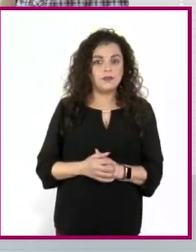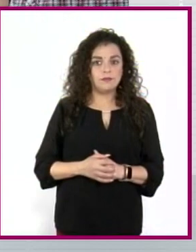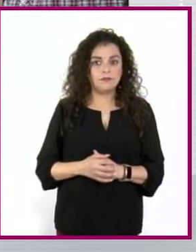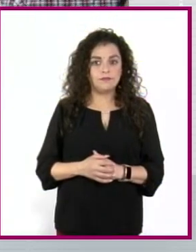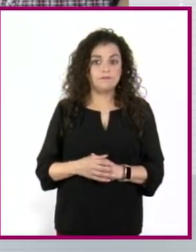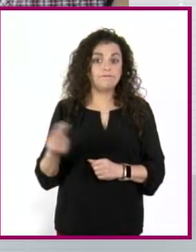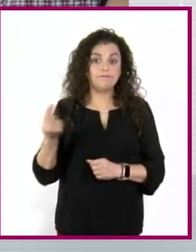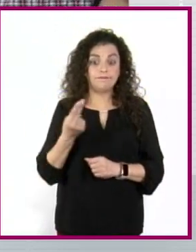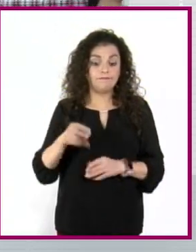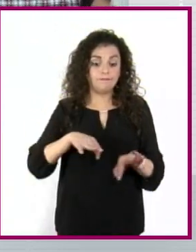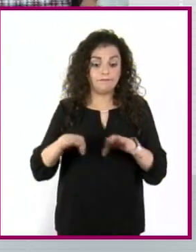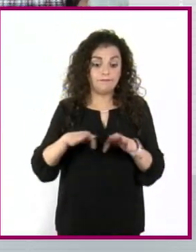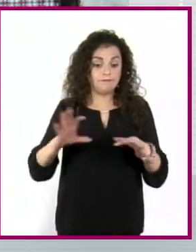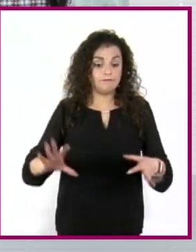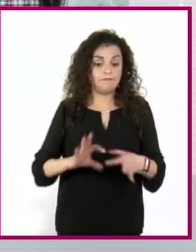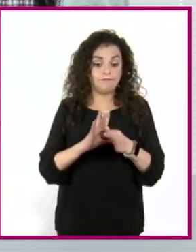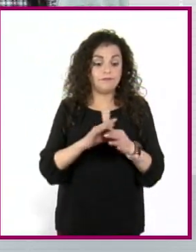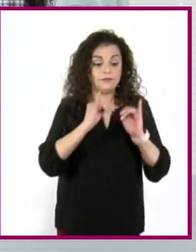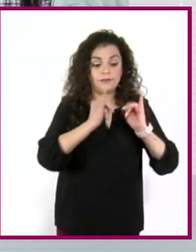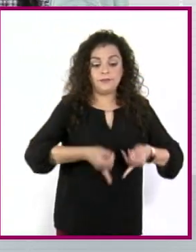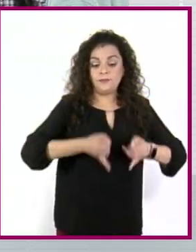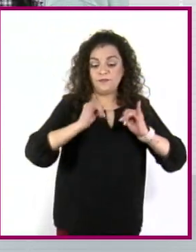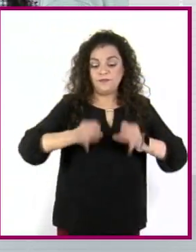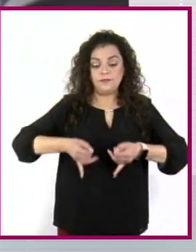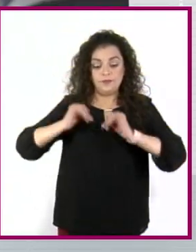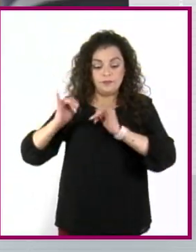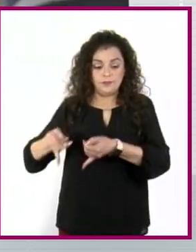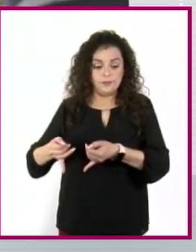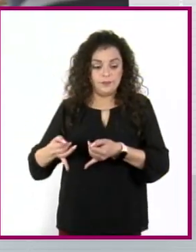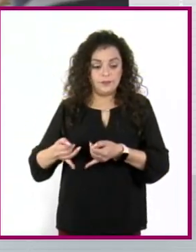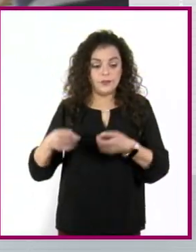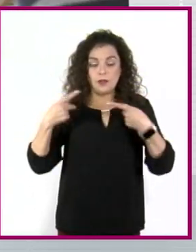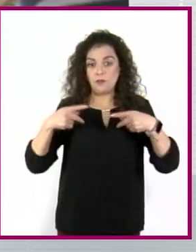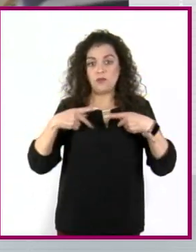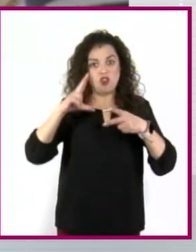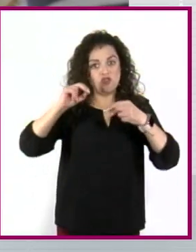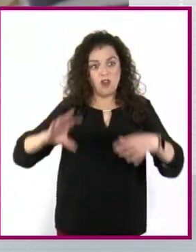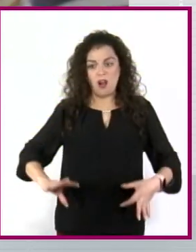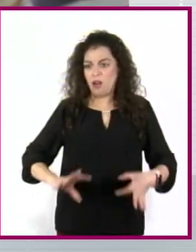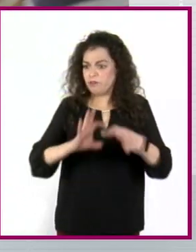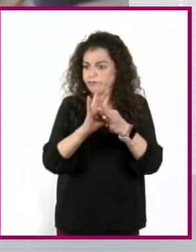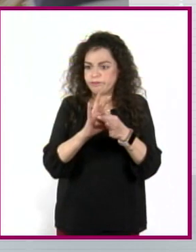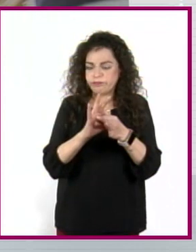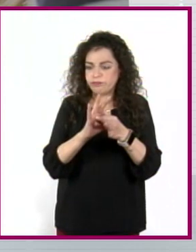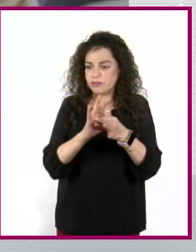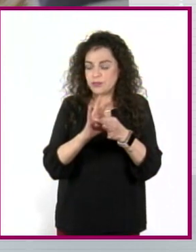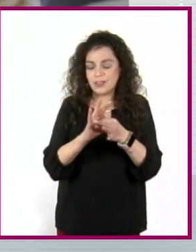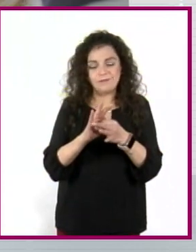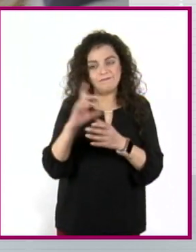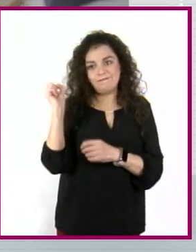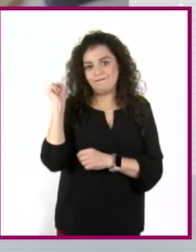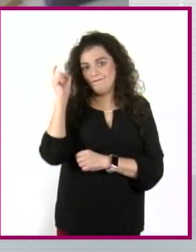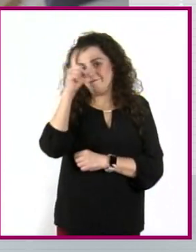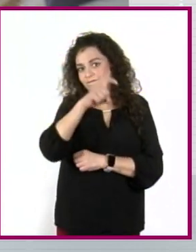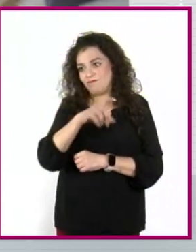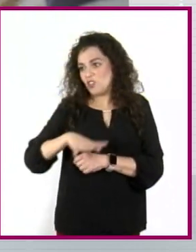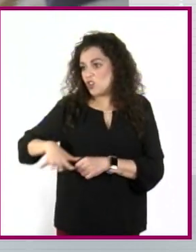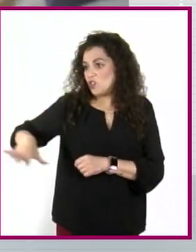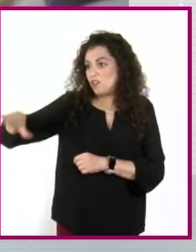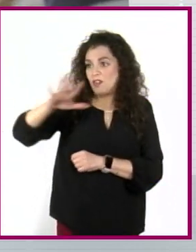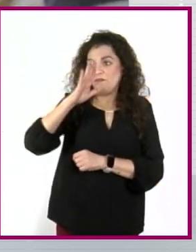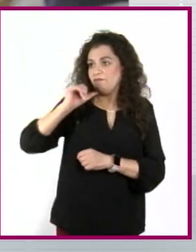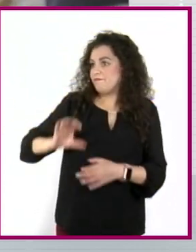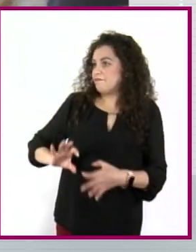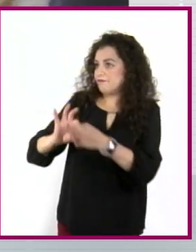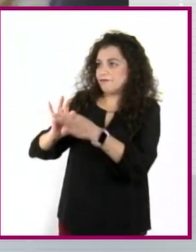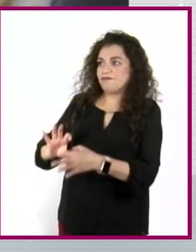que trabajar en lo creativo. Una persona que no se conecta con ella misma no va a poder trabajar con la identidad, porque primero hay